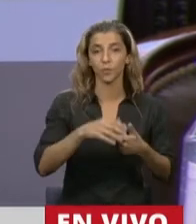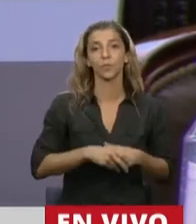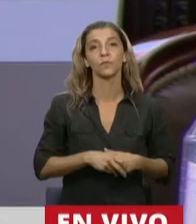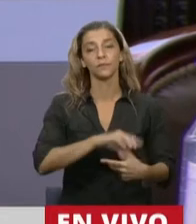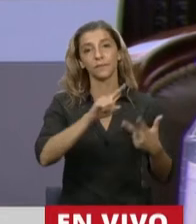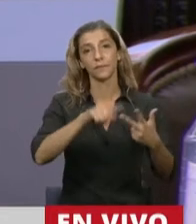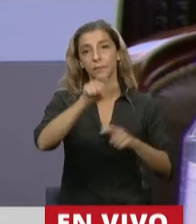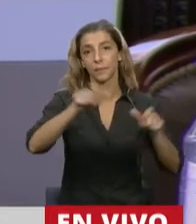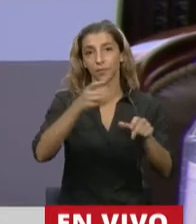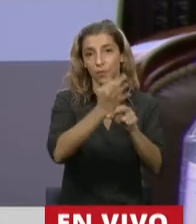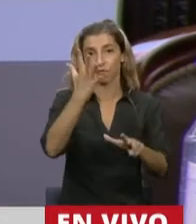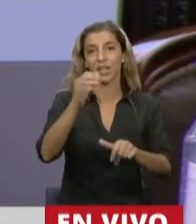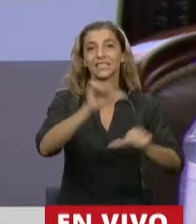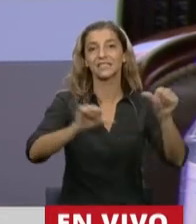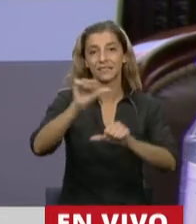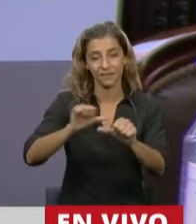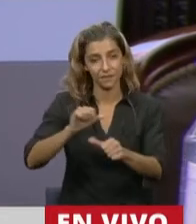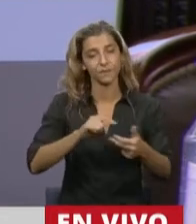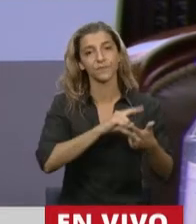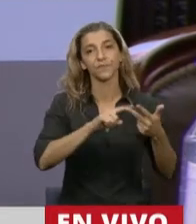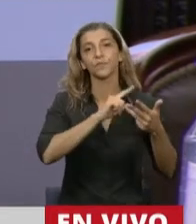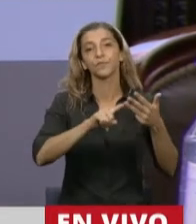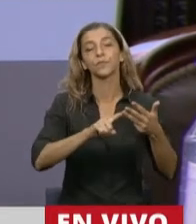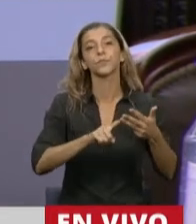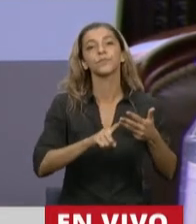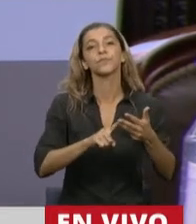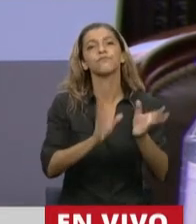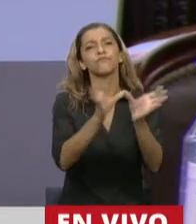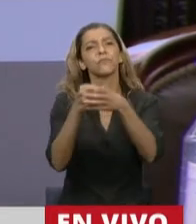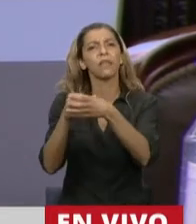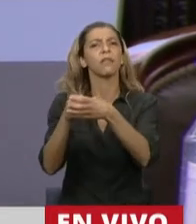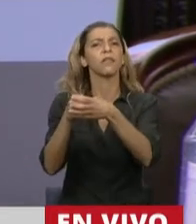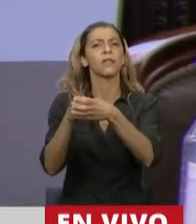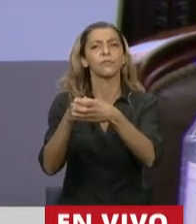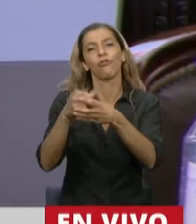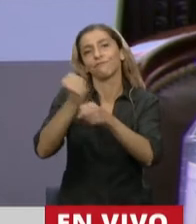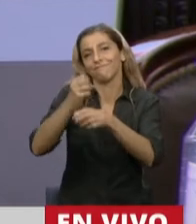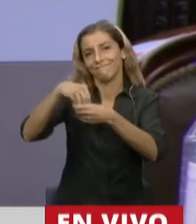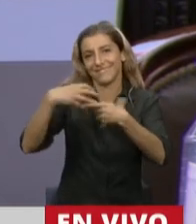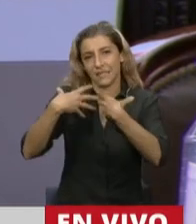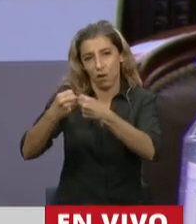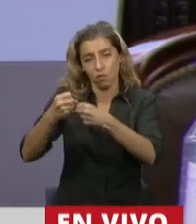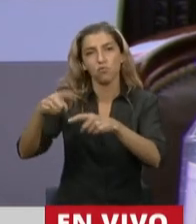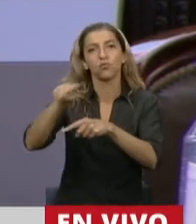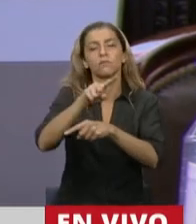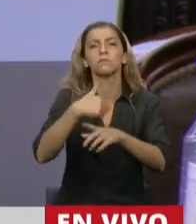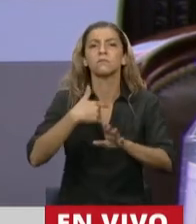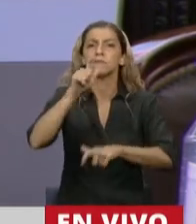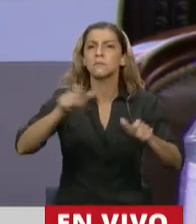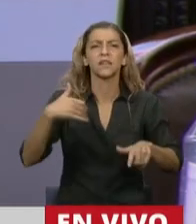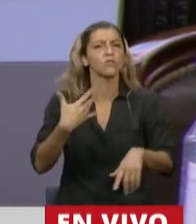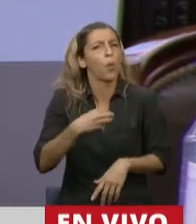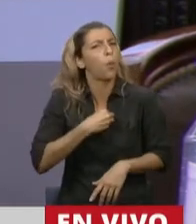los científicos, los equipos de salud, los promotores y promotoras de salud